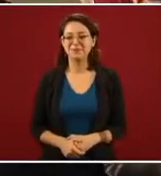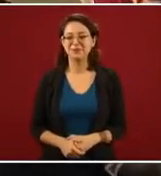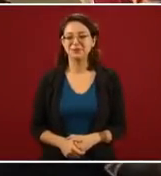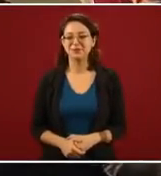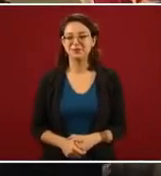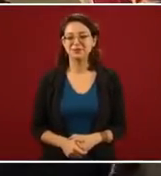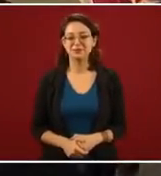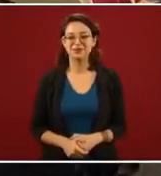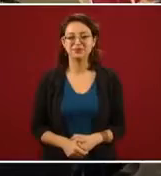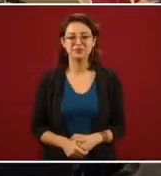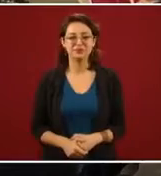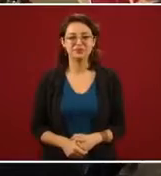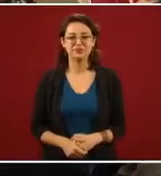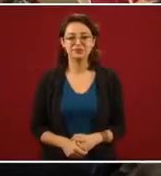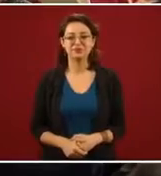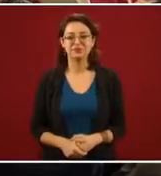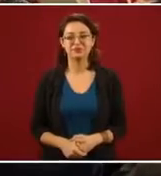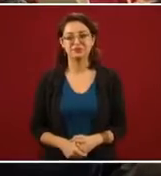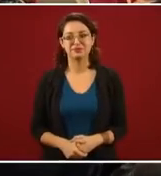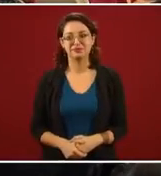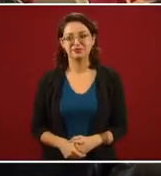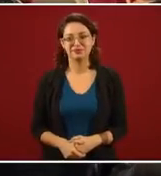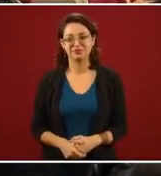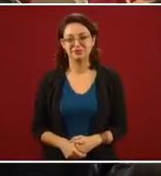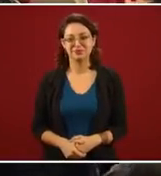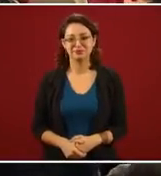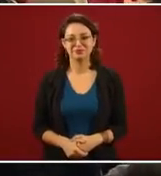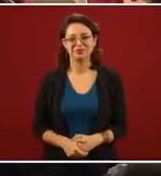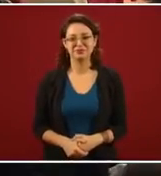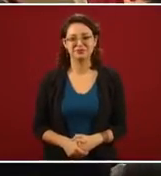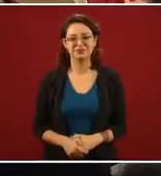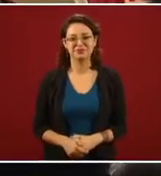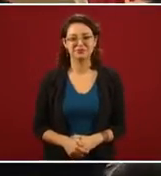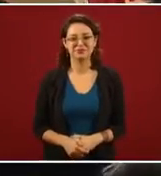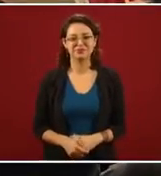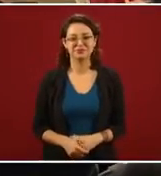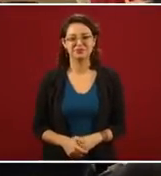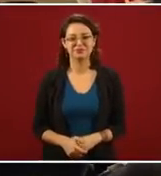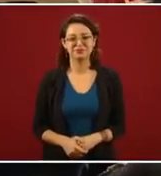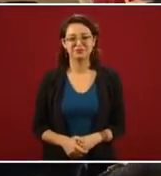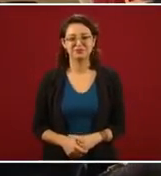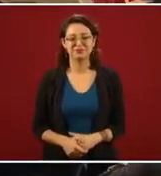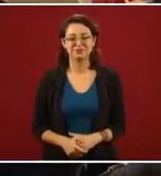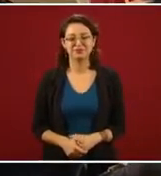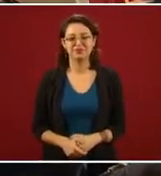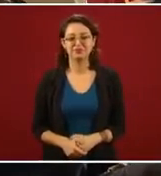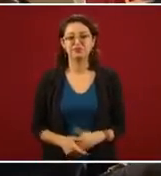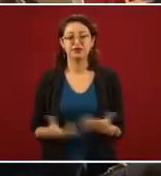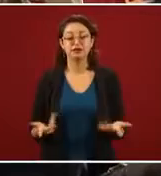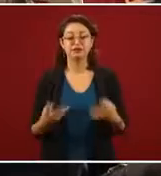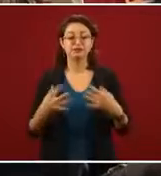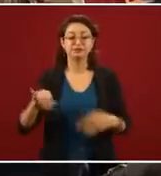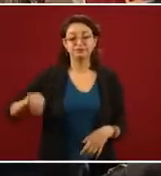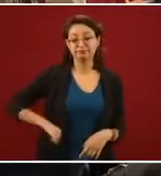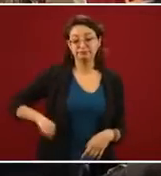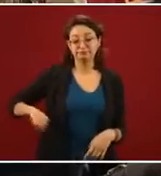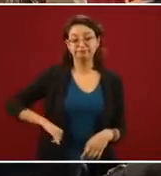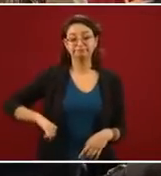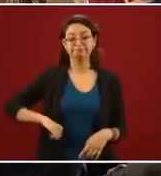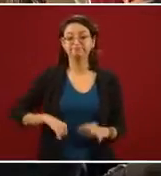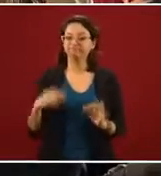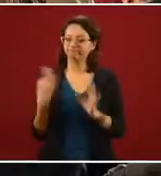Pero, préstame el micrófono, porque esto es muy interesante y que no se relaje la disciplina,